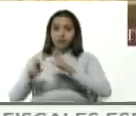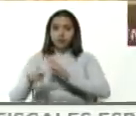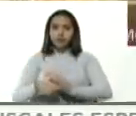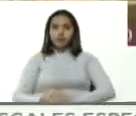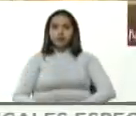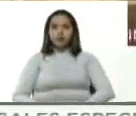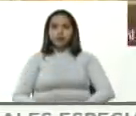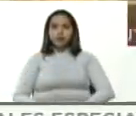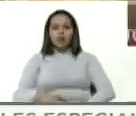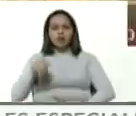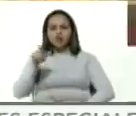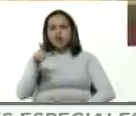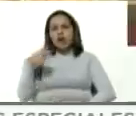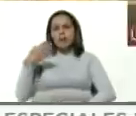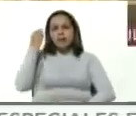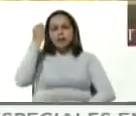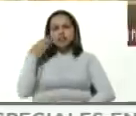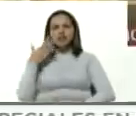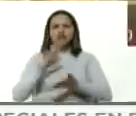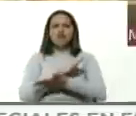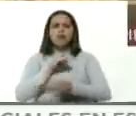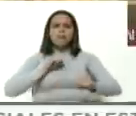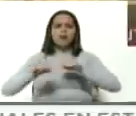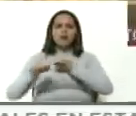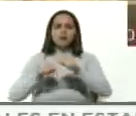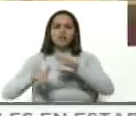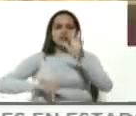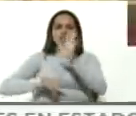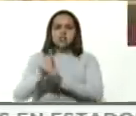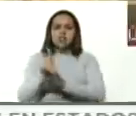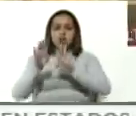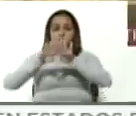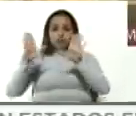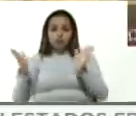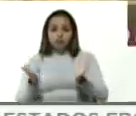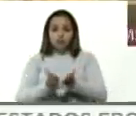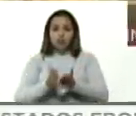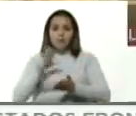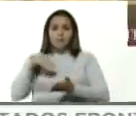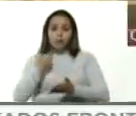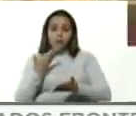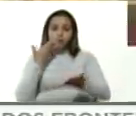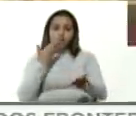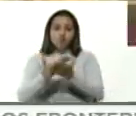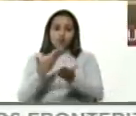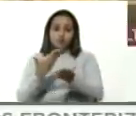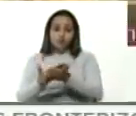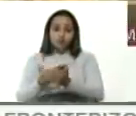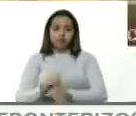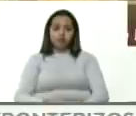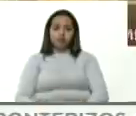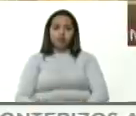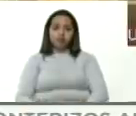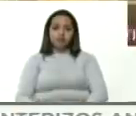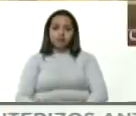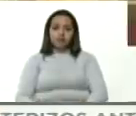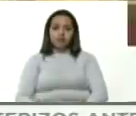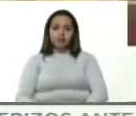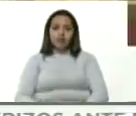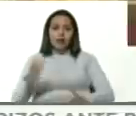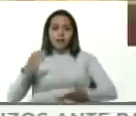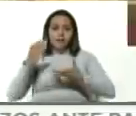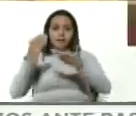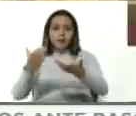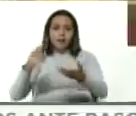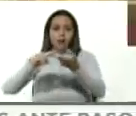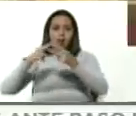que su opinión sobre un movimiento que hay en desarrollo en el mundo para proponer el premio Nobel